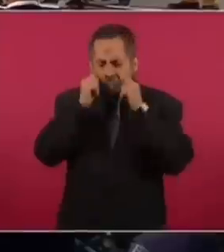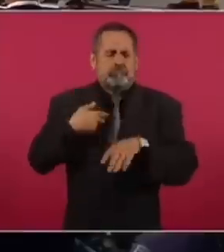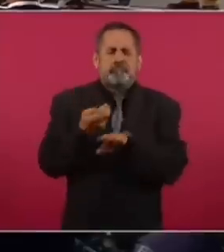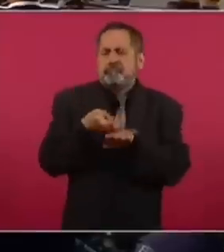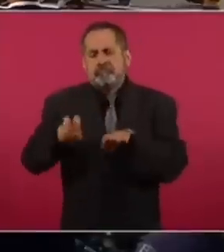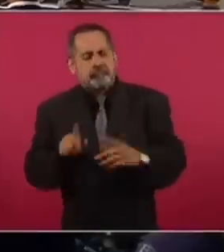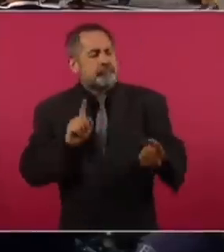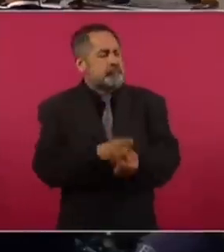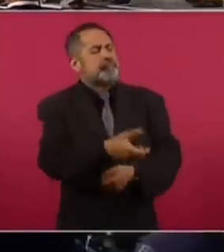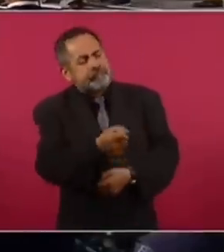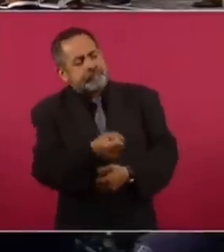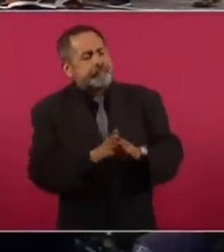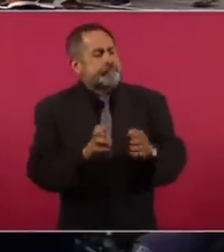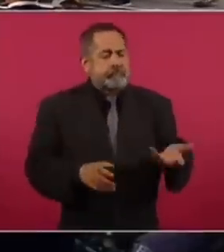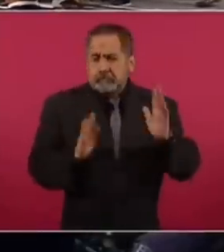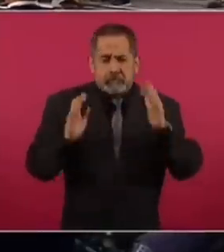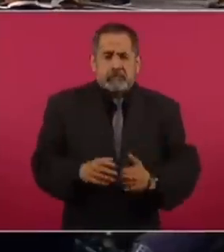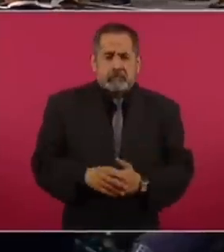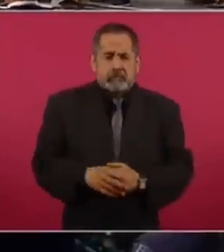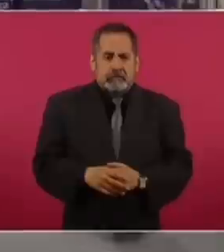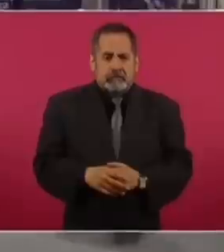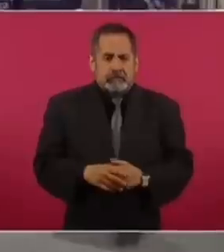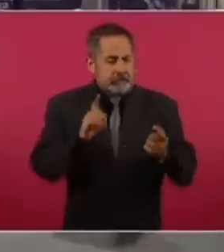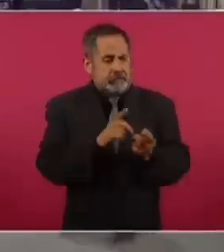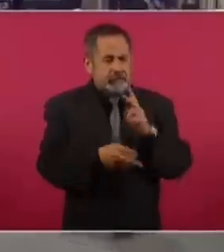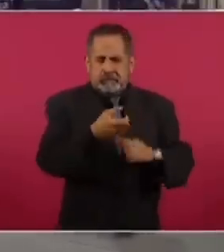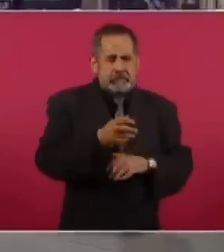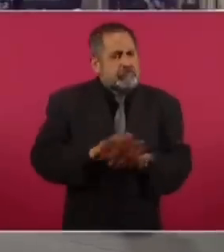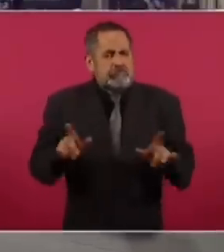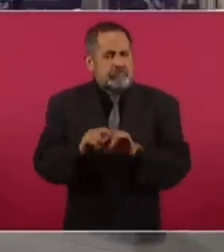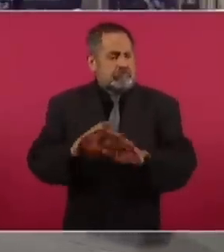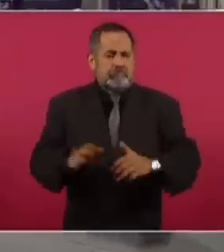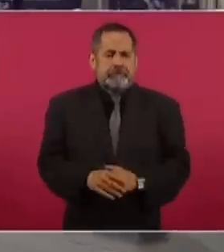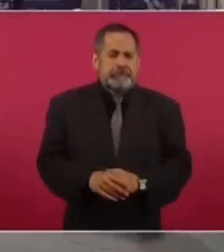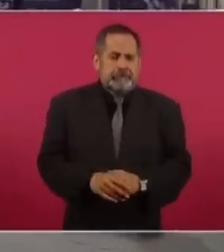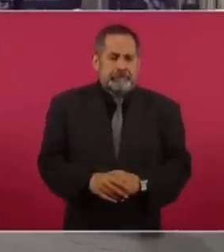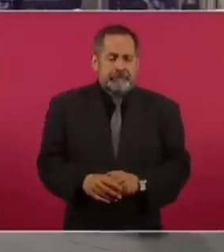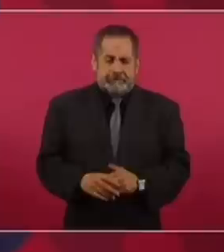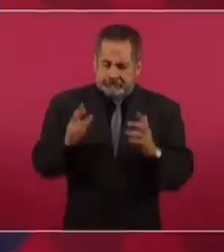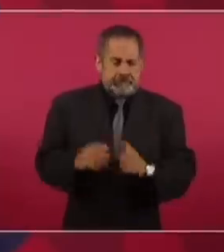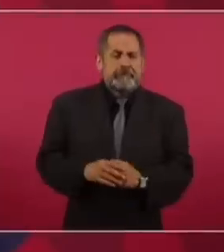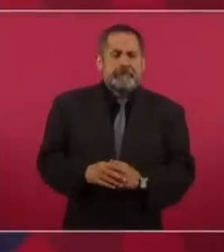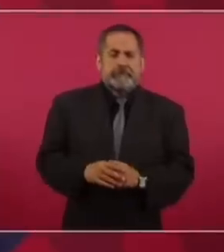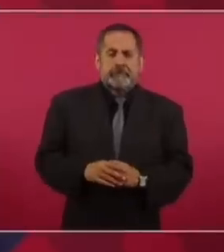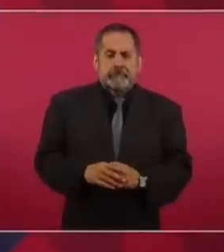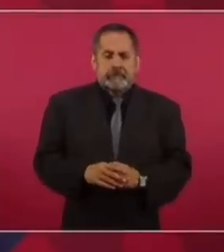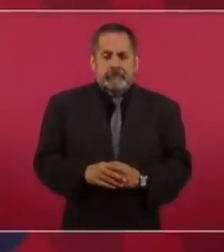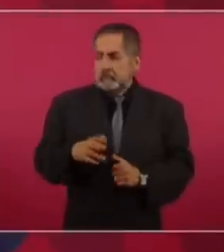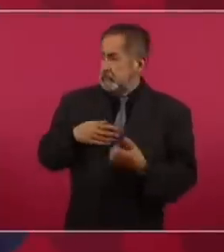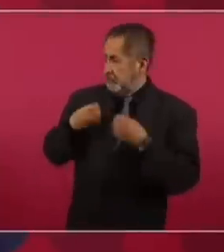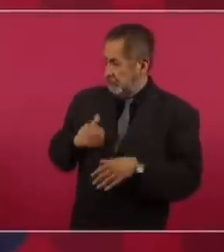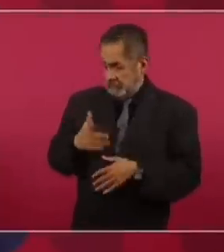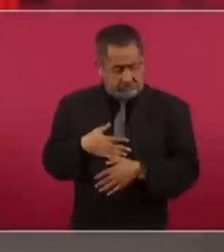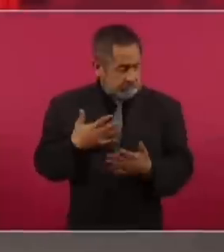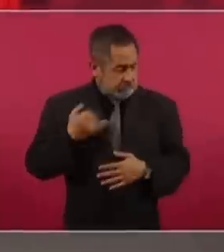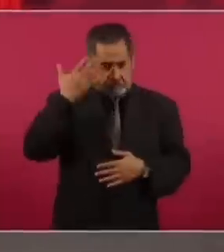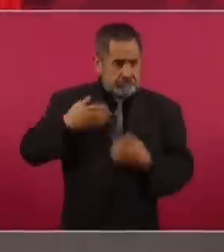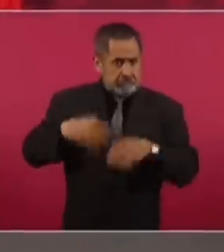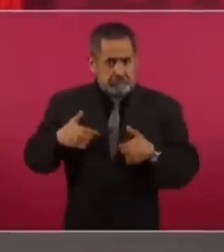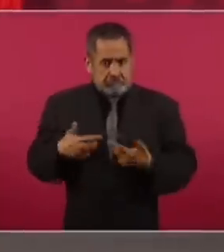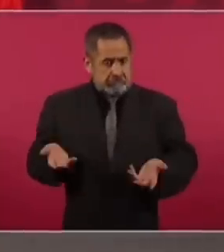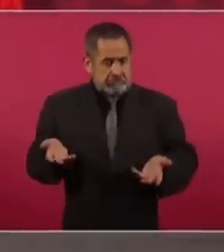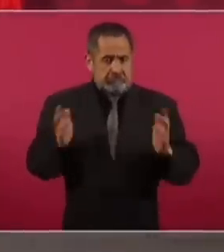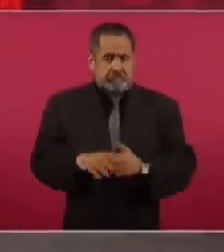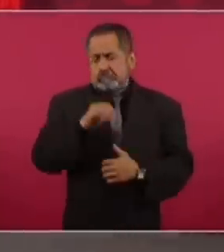Entonces me bajé y fui donde estaba ella a saludarla y ya. ¿Y qué se me quita? ¿Qué pierdo?